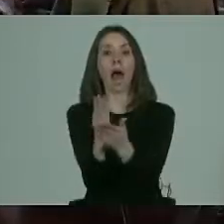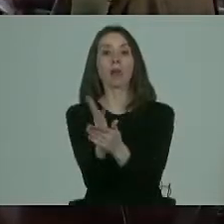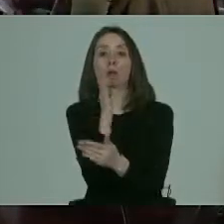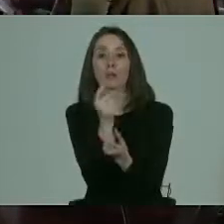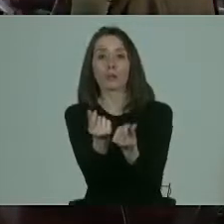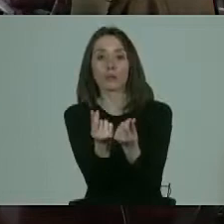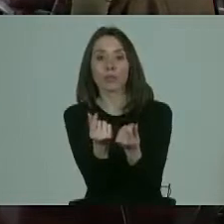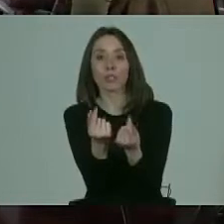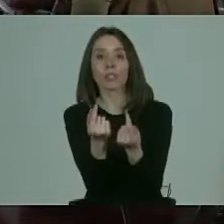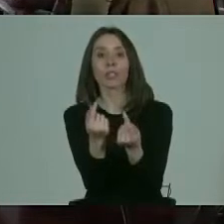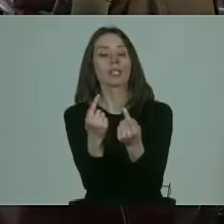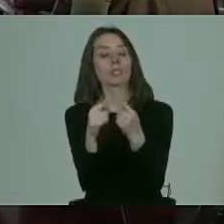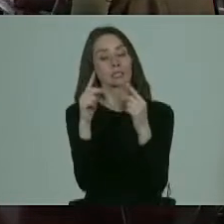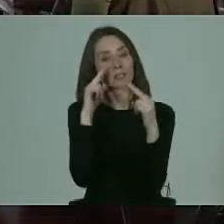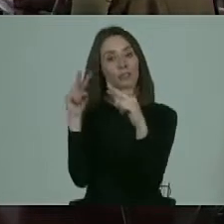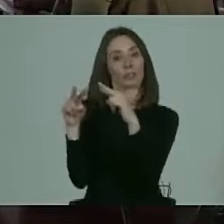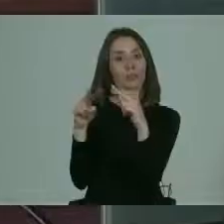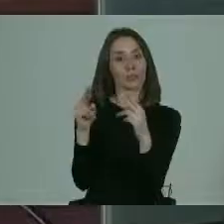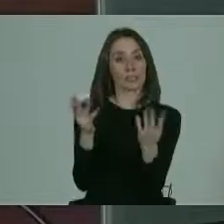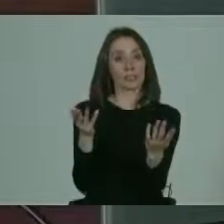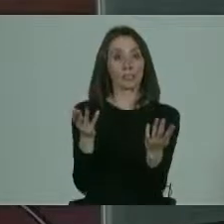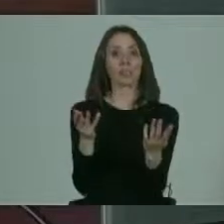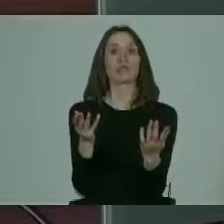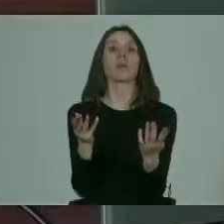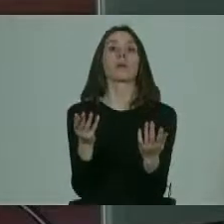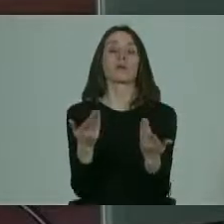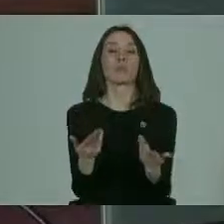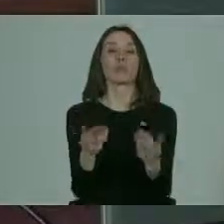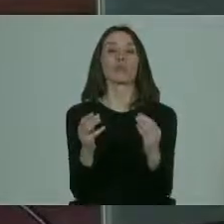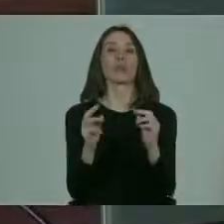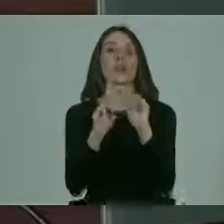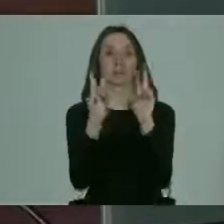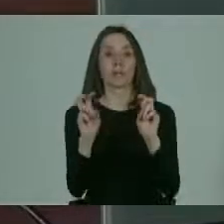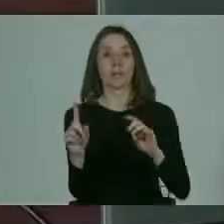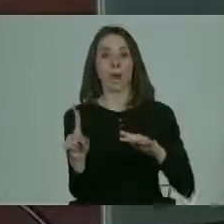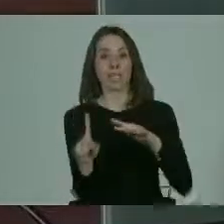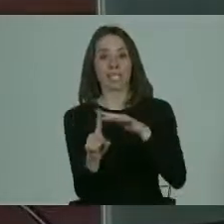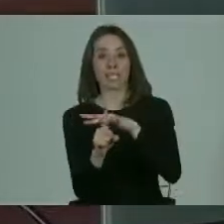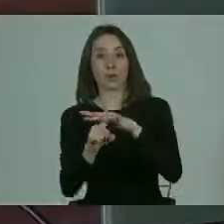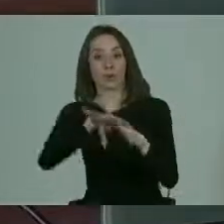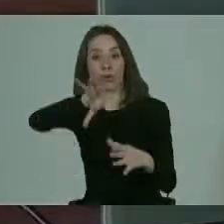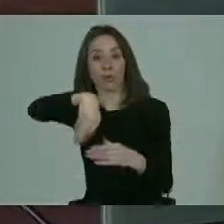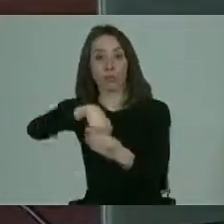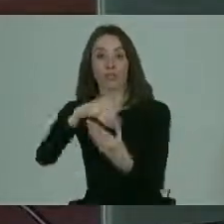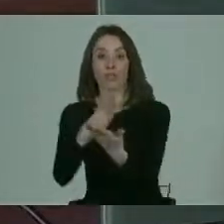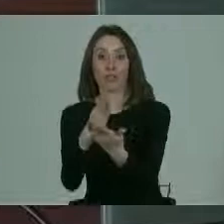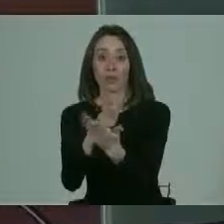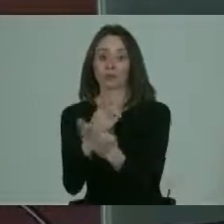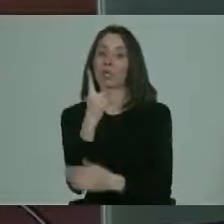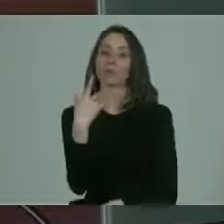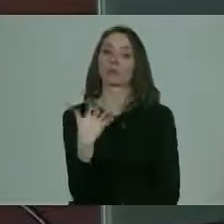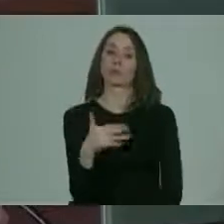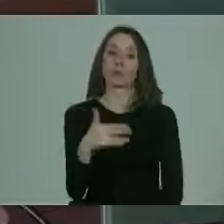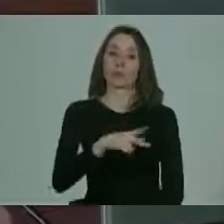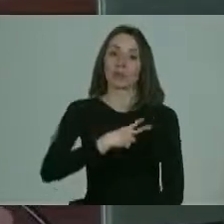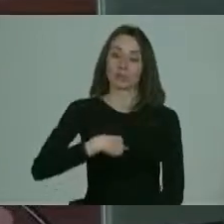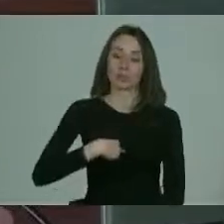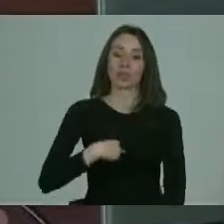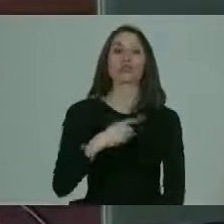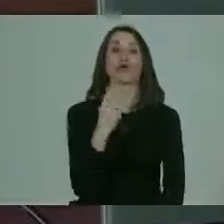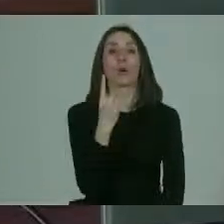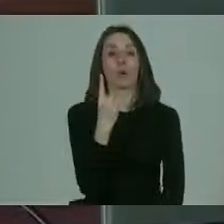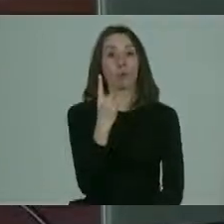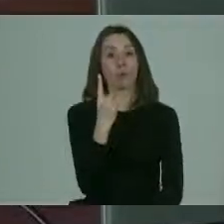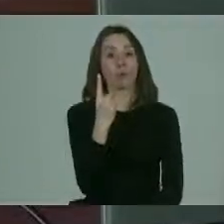de diversos puntos de vista en consecuencia el tema de la inclusión educativa es un tema muy importante para nosotros y una de las variables